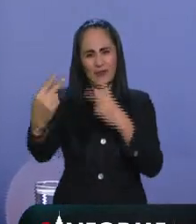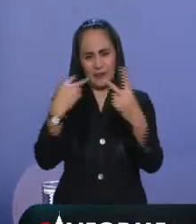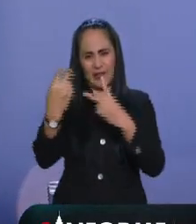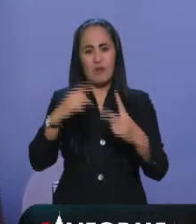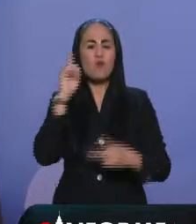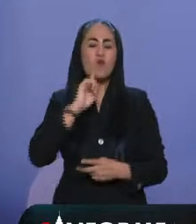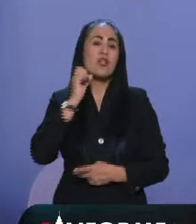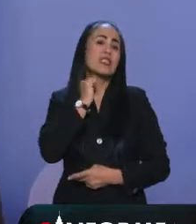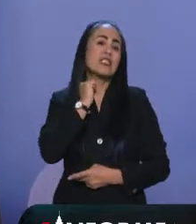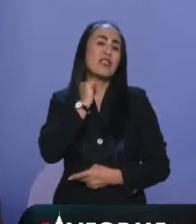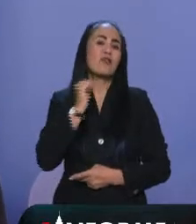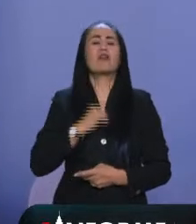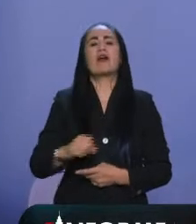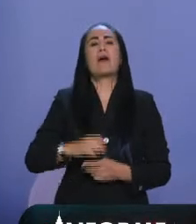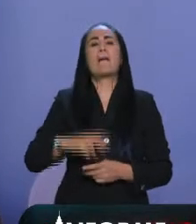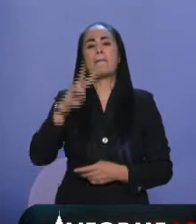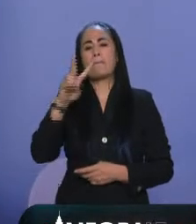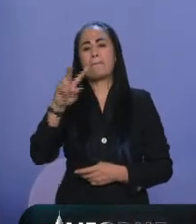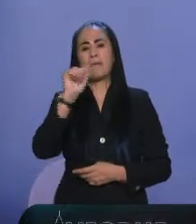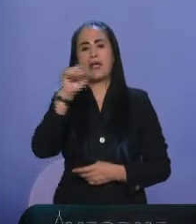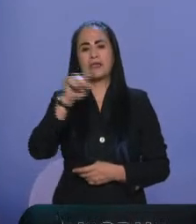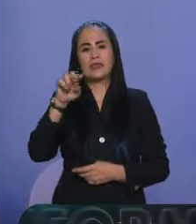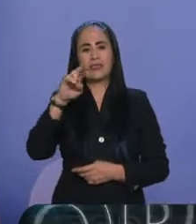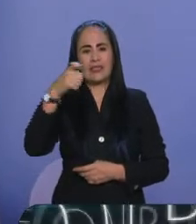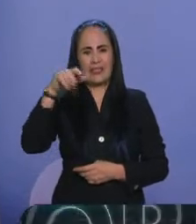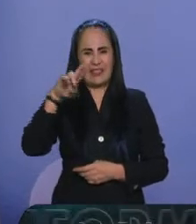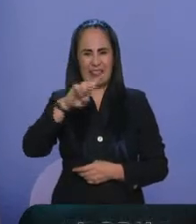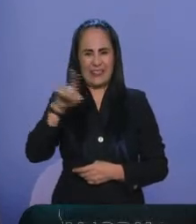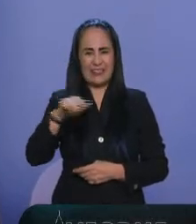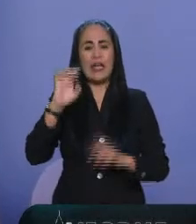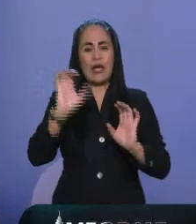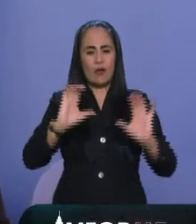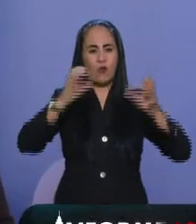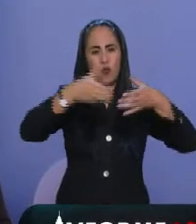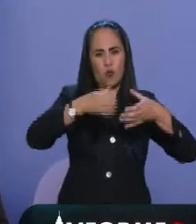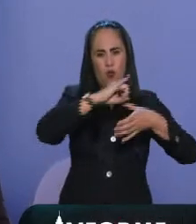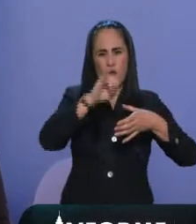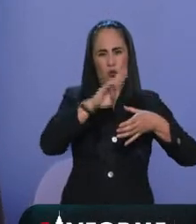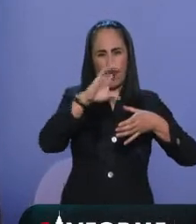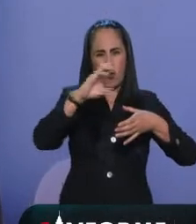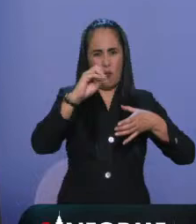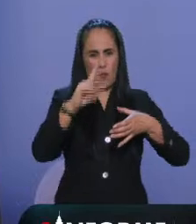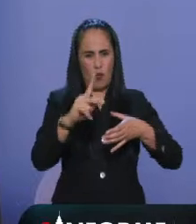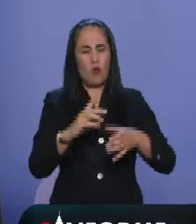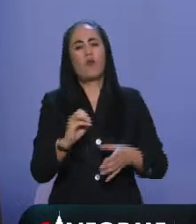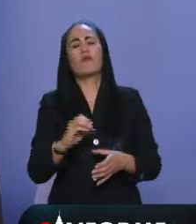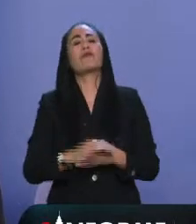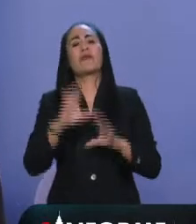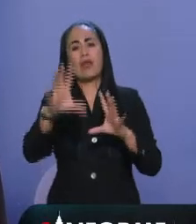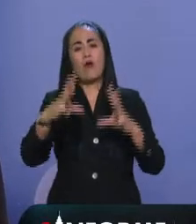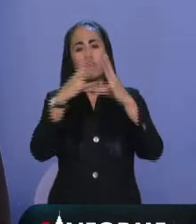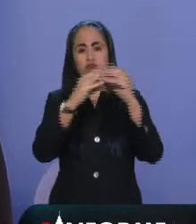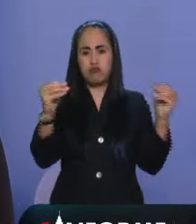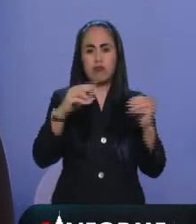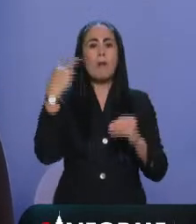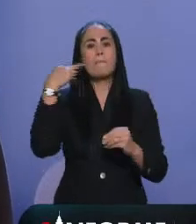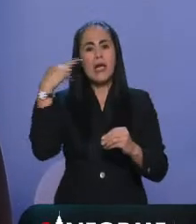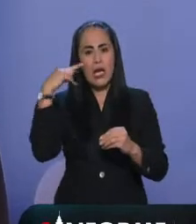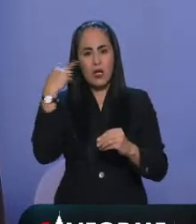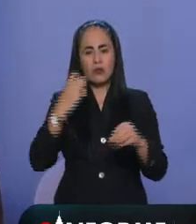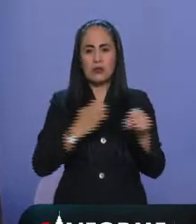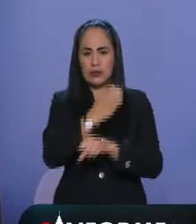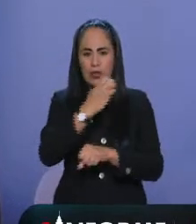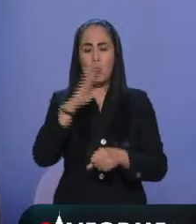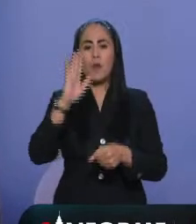senadora Antález Vázquez sobre el comité que desde la Junta de Coordinación Política del Senado propuso la desaparición de poderes en Veracruz por el caso